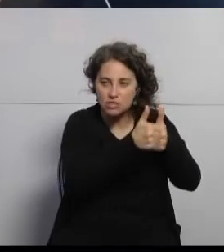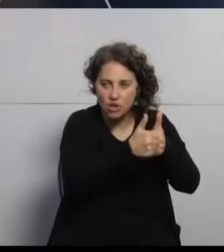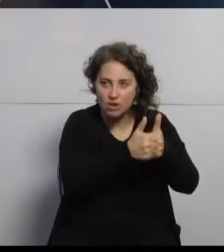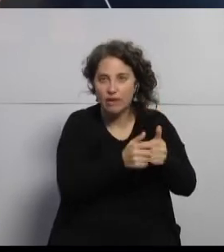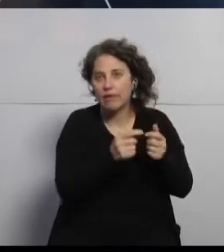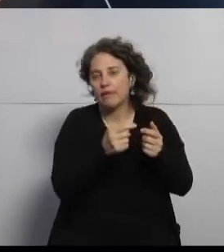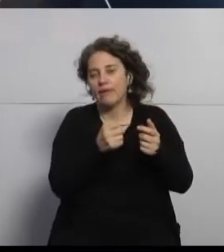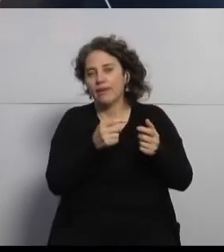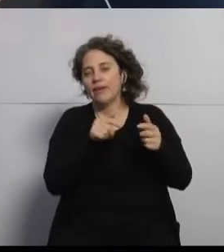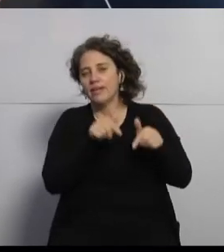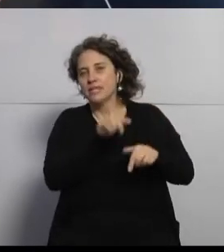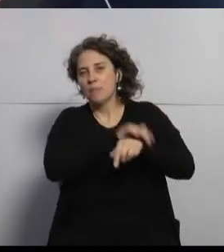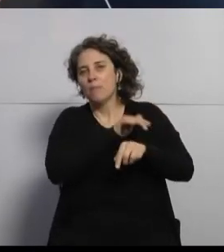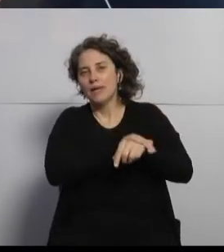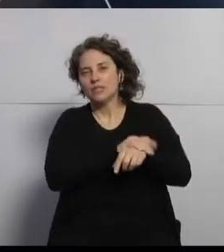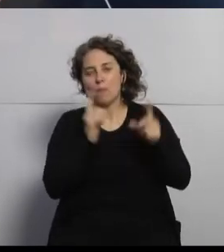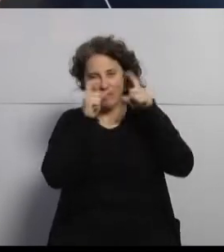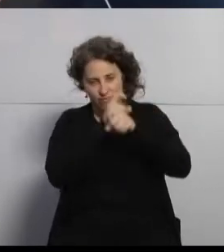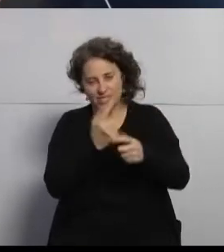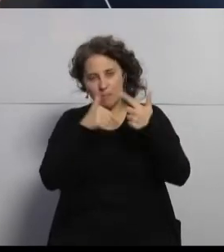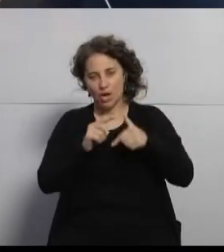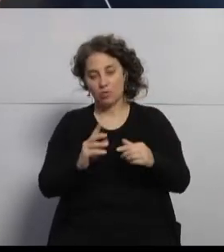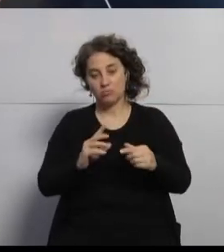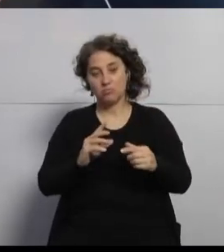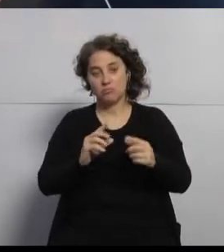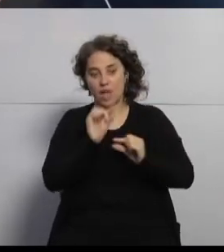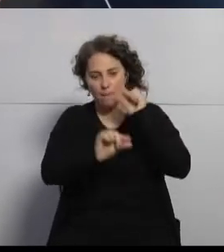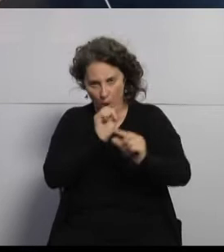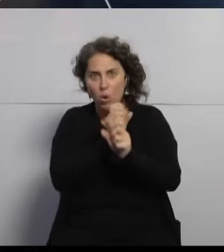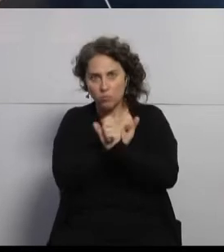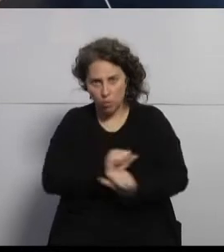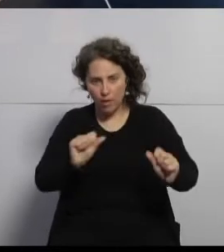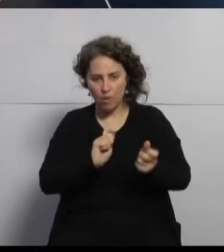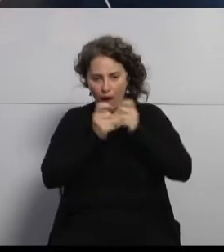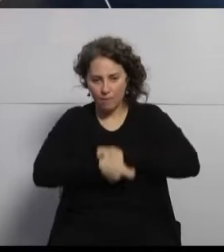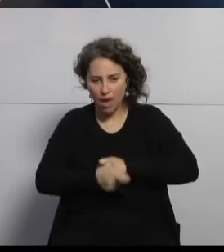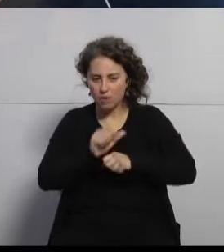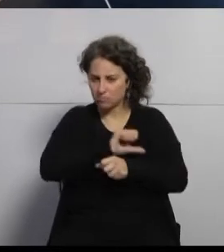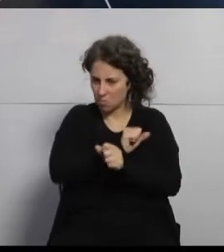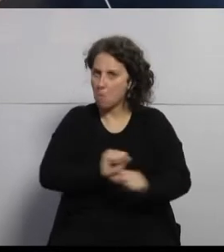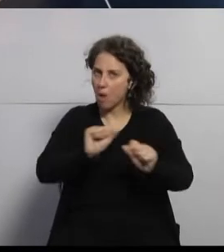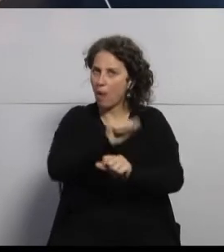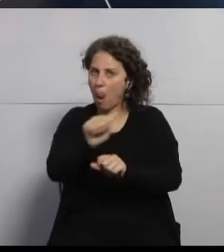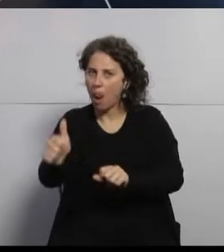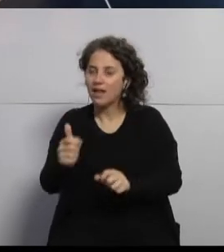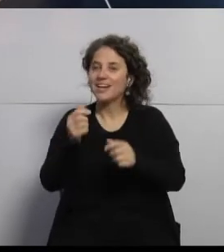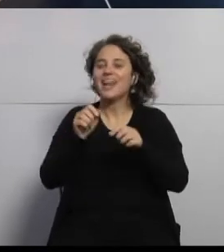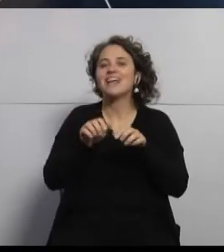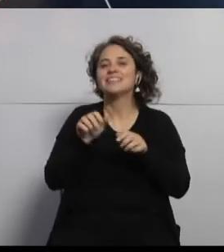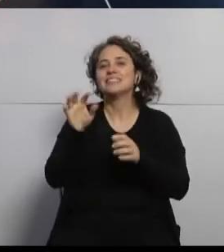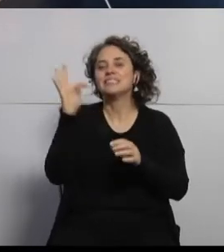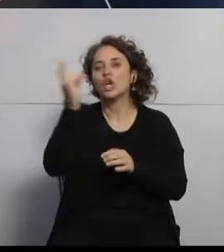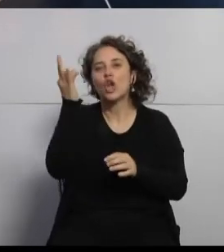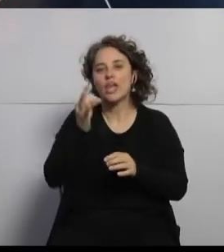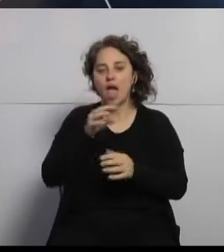estamos, digamos, un poco más difíciles. Pero se puede hacer. Las tecnologías móviles han permitido esto. el caso